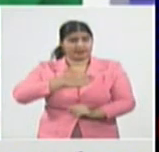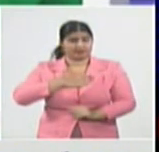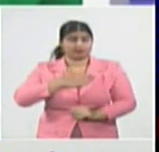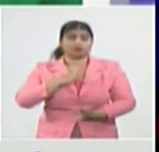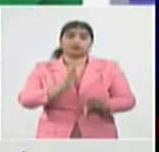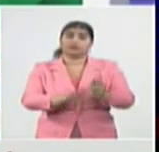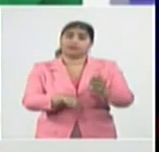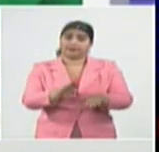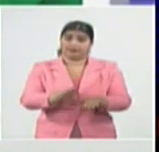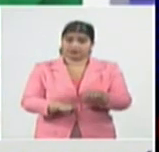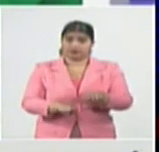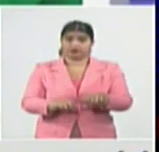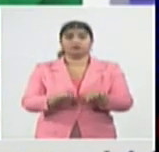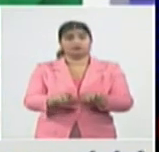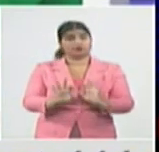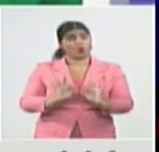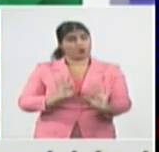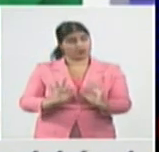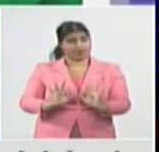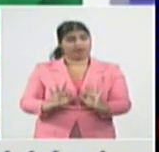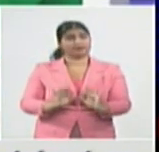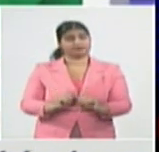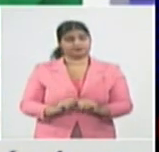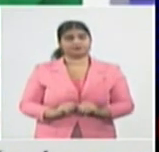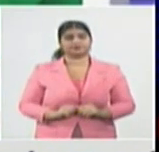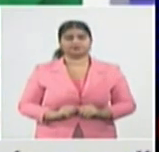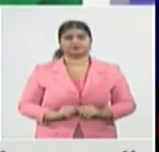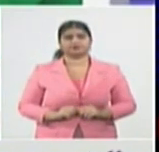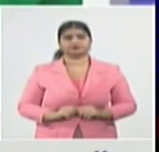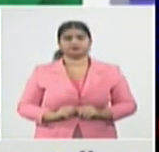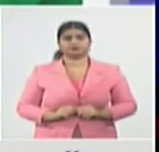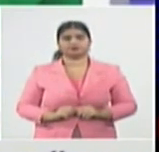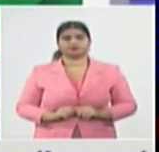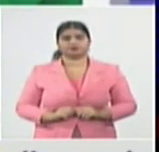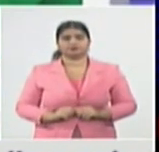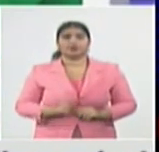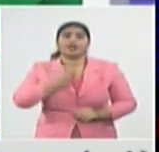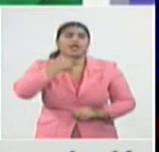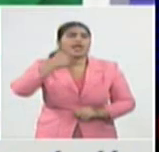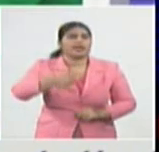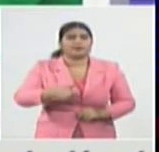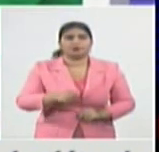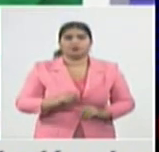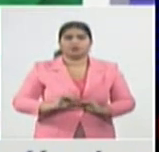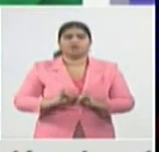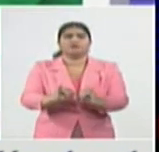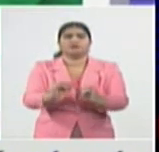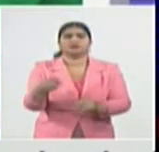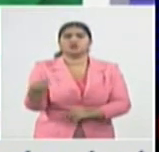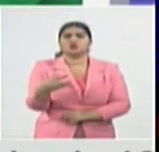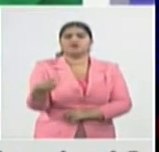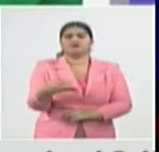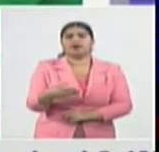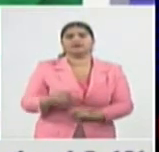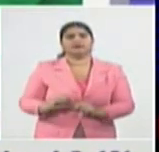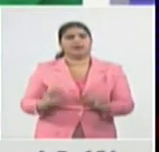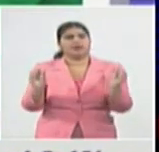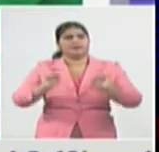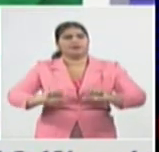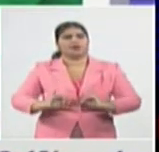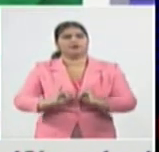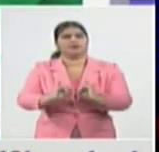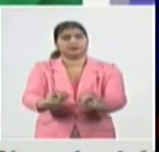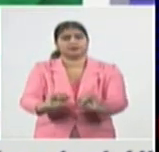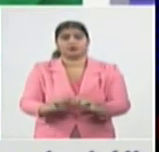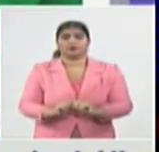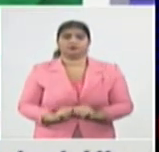aquí pudiéramos estar hablando también de las informaciones falsas pudiéramos estar hablando también del mal apoyo que se pueda estar brindando pudiéramos